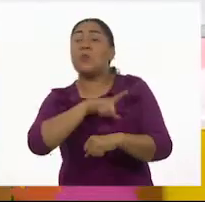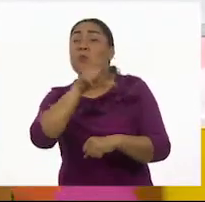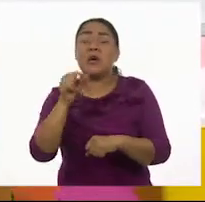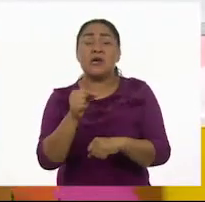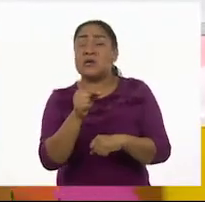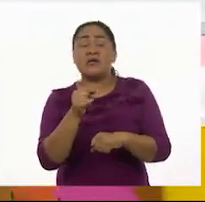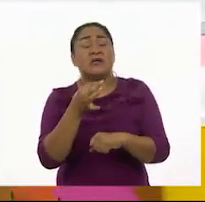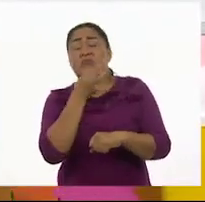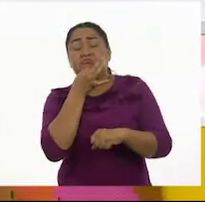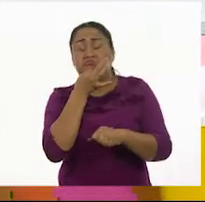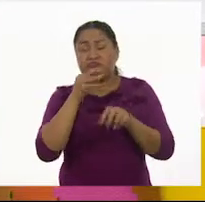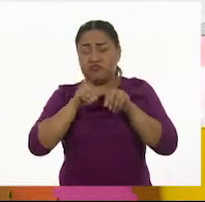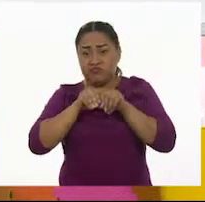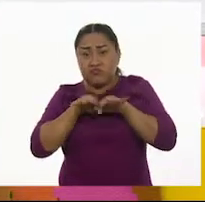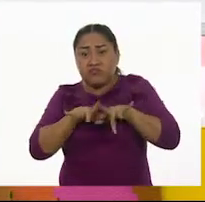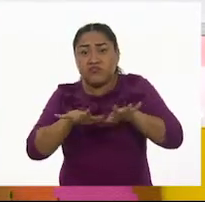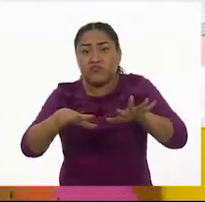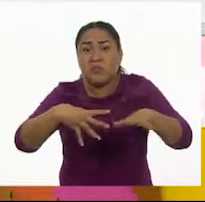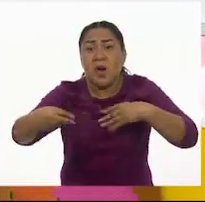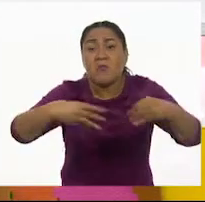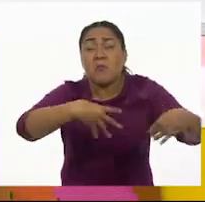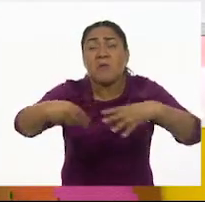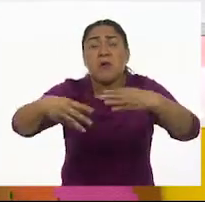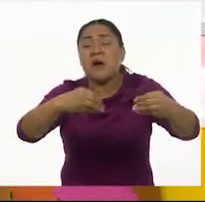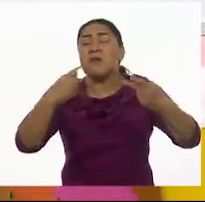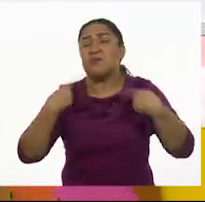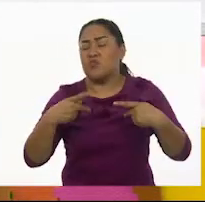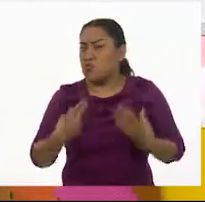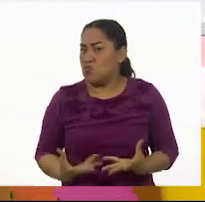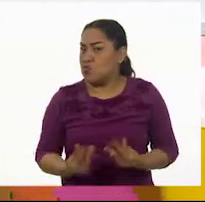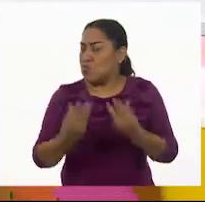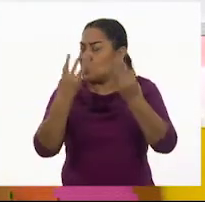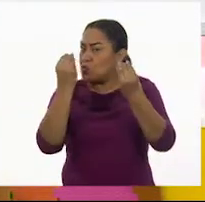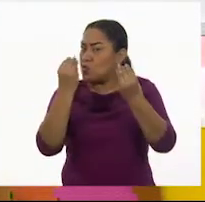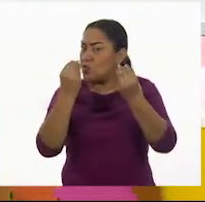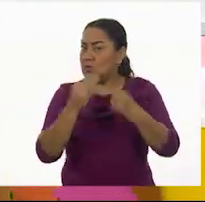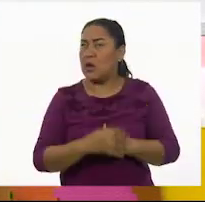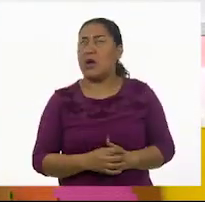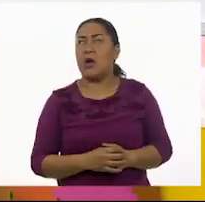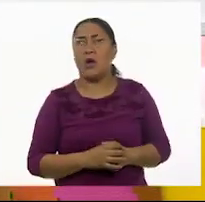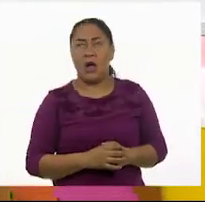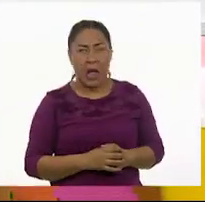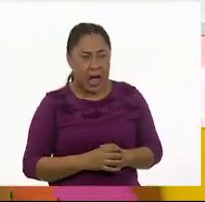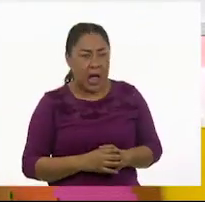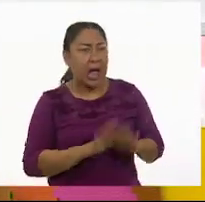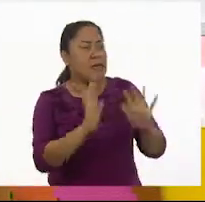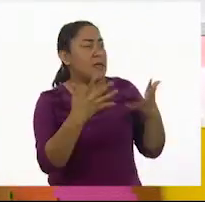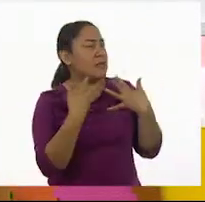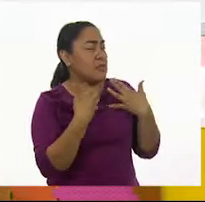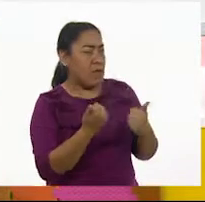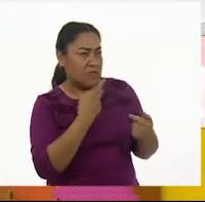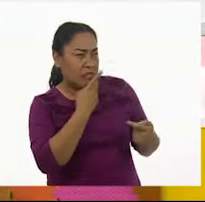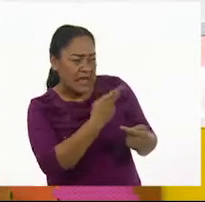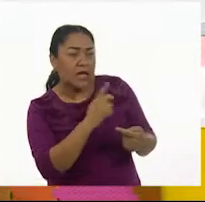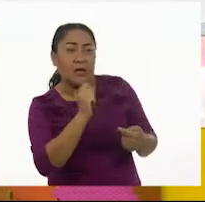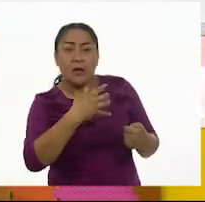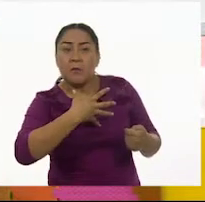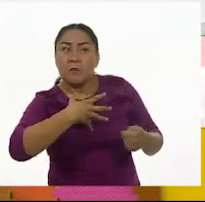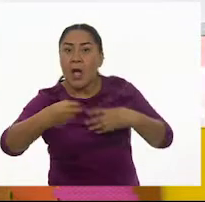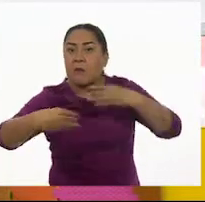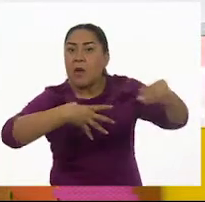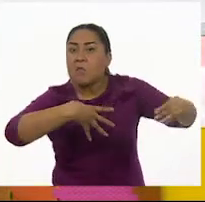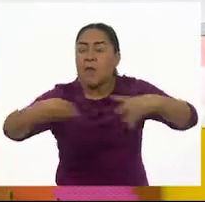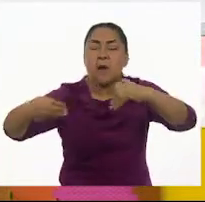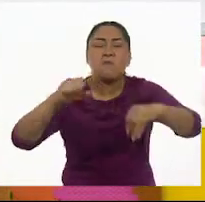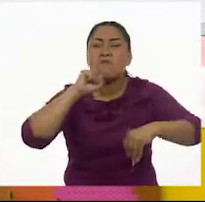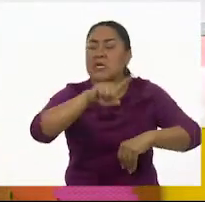de forma intensa y afecta a un gran número de personas al mismo tiempo. decir, se contagian muchas personas al mismo tiempo. Oye, Pilar,